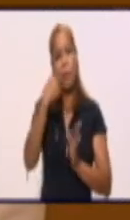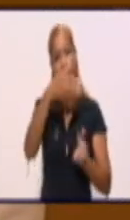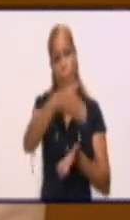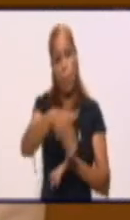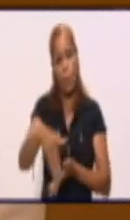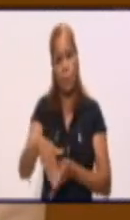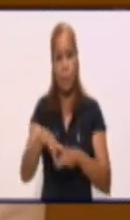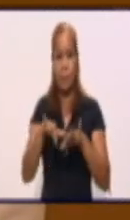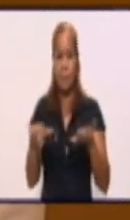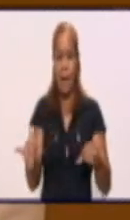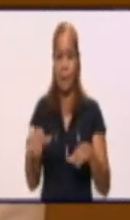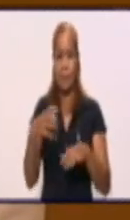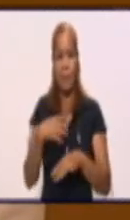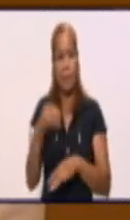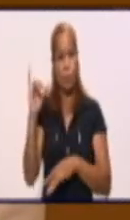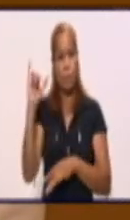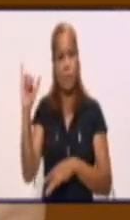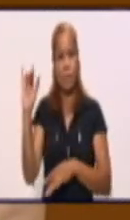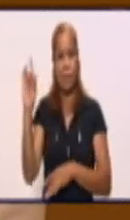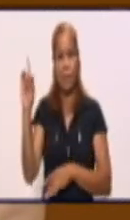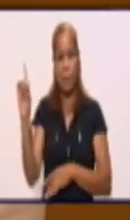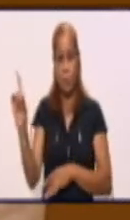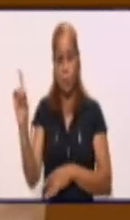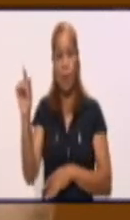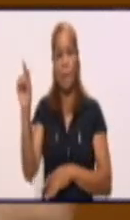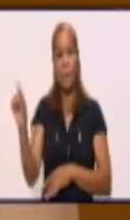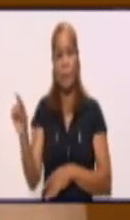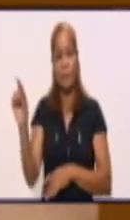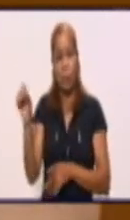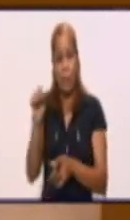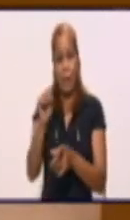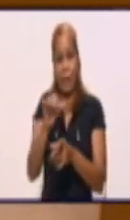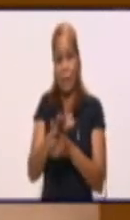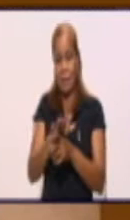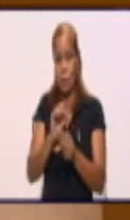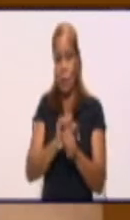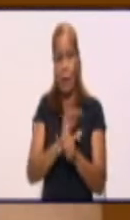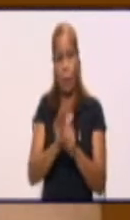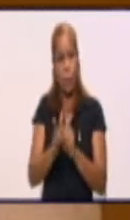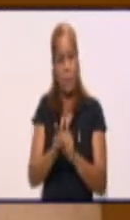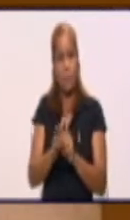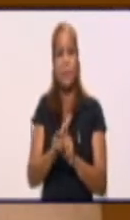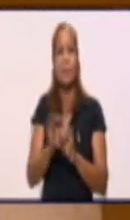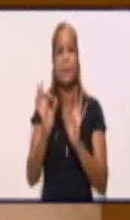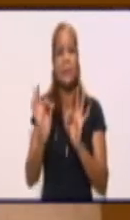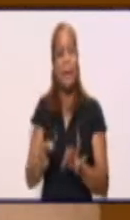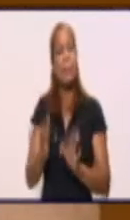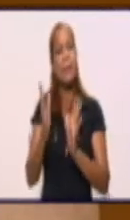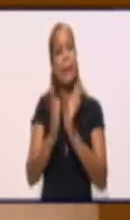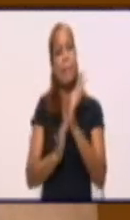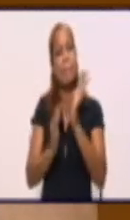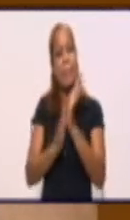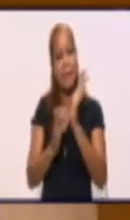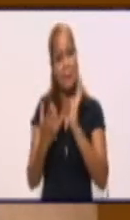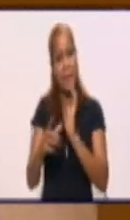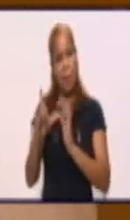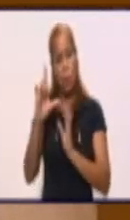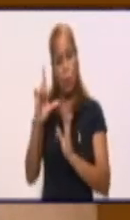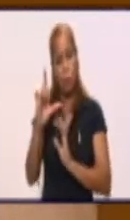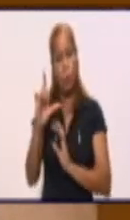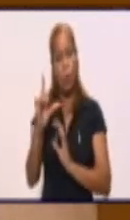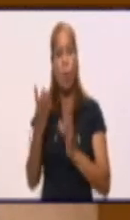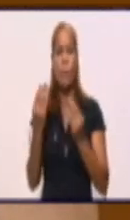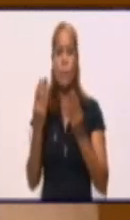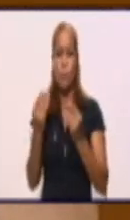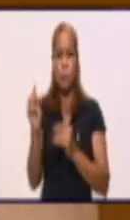cifra de 61 fallecidos acumulados desde lo que va de la epidemia. Siendo el mes de julio el de mayor reporte de fallecidos.